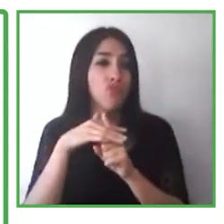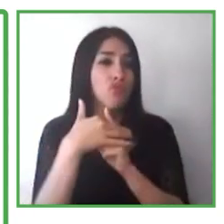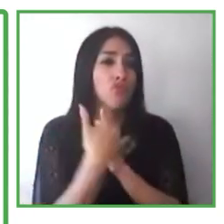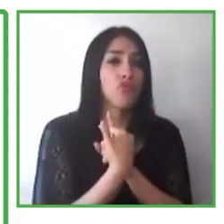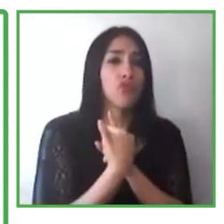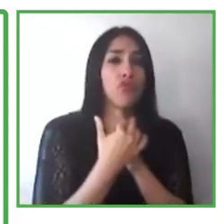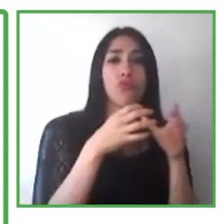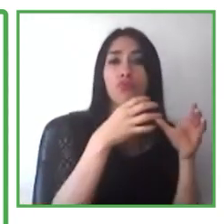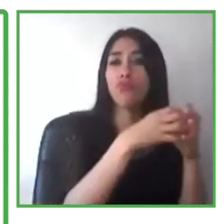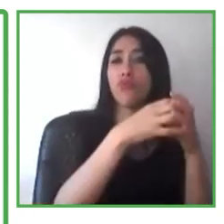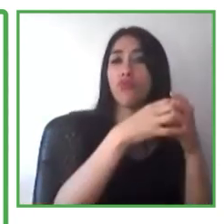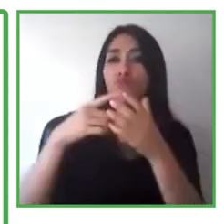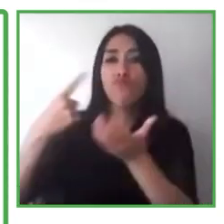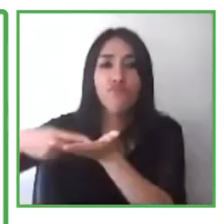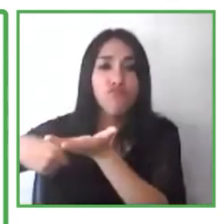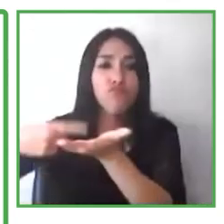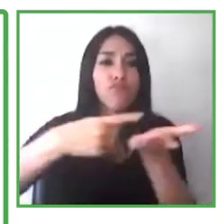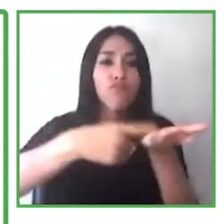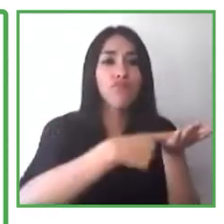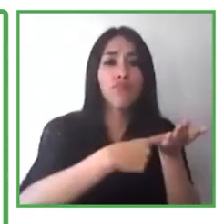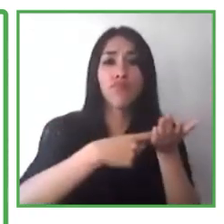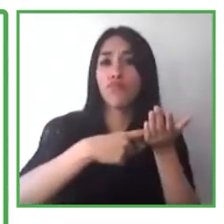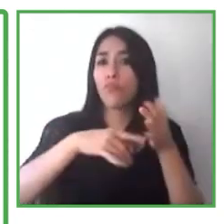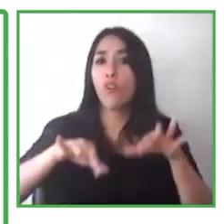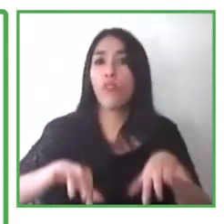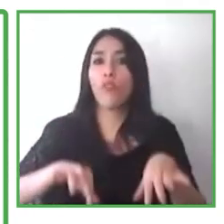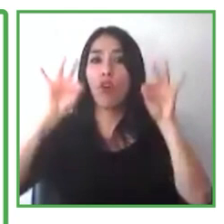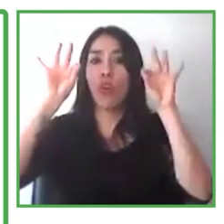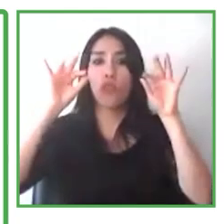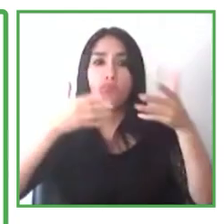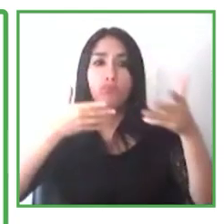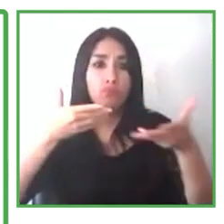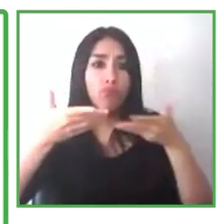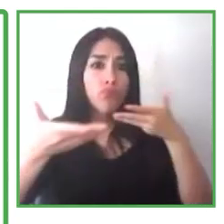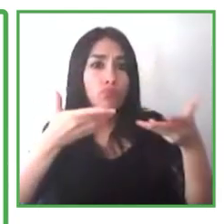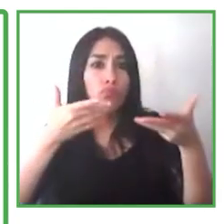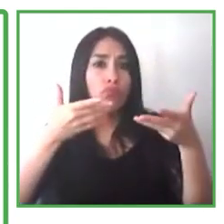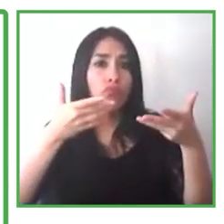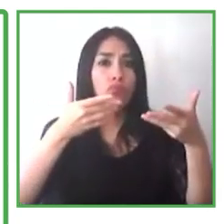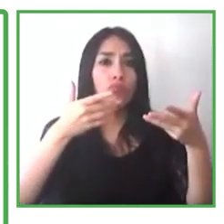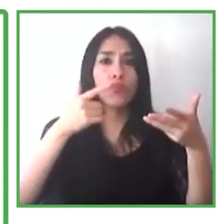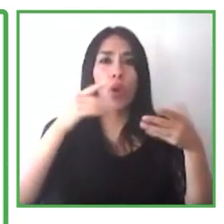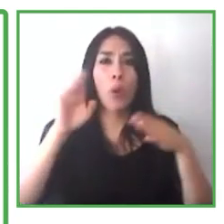esta armonía entre las distintas capas de la organización,